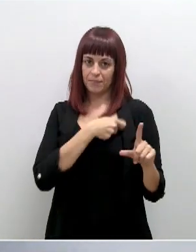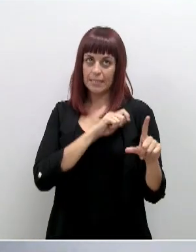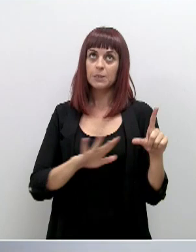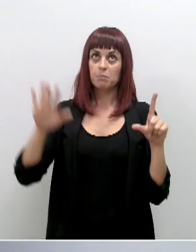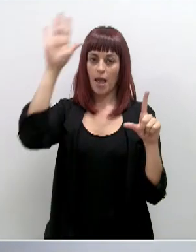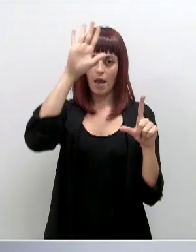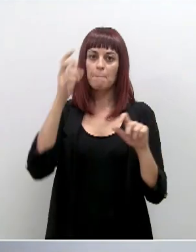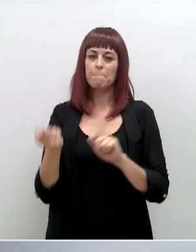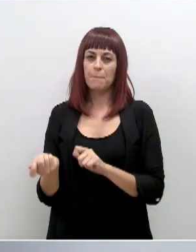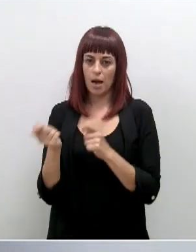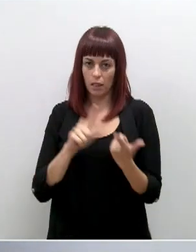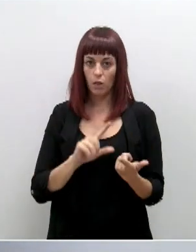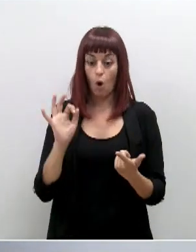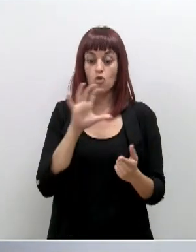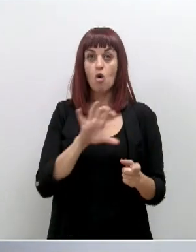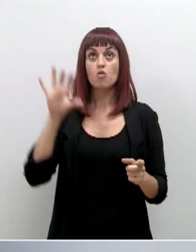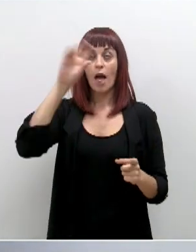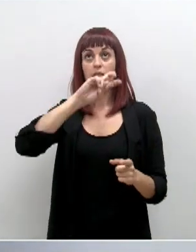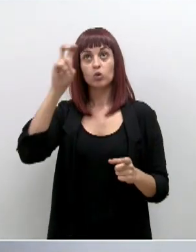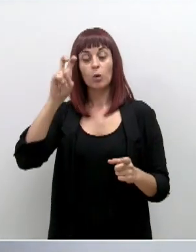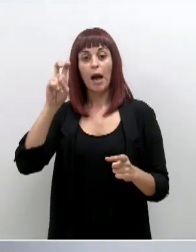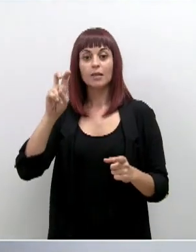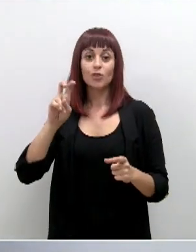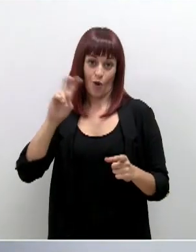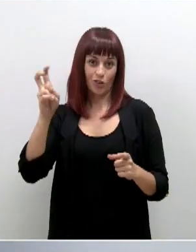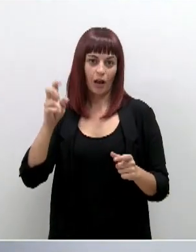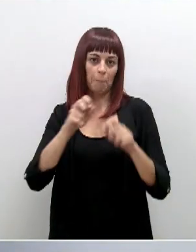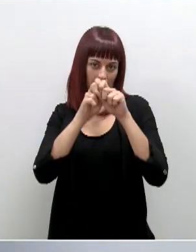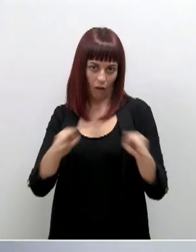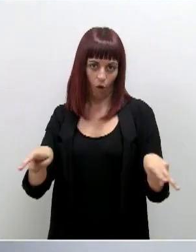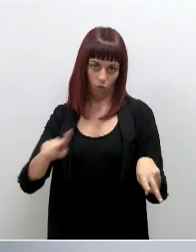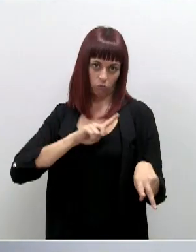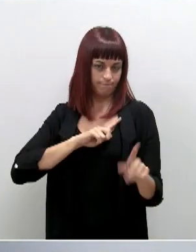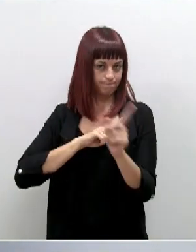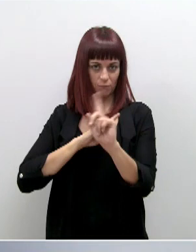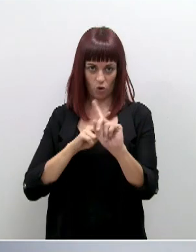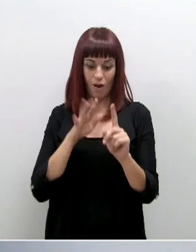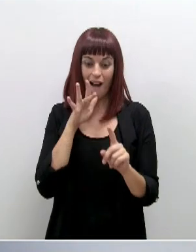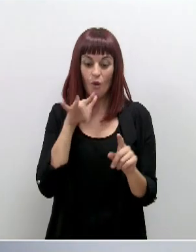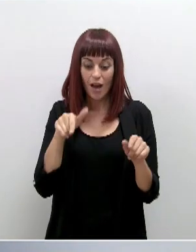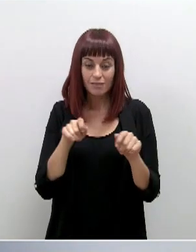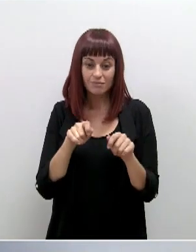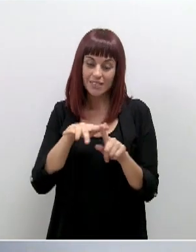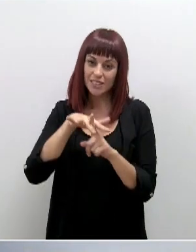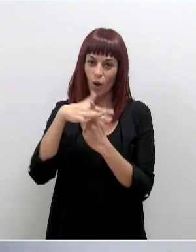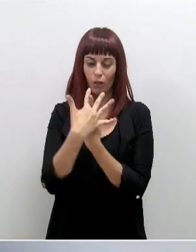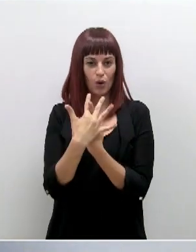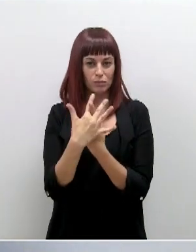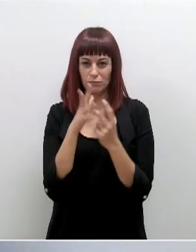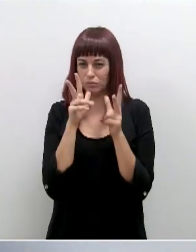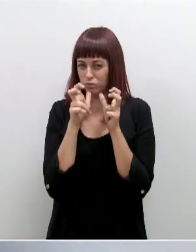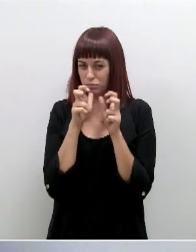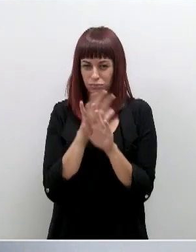o que haya comunidades autónomas en peor situación que la nuestra. Nos encontramos en un escenario nada deseable,